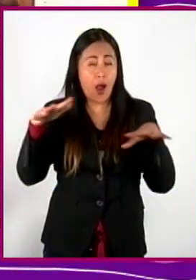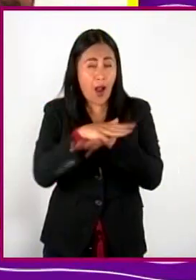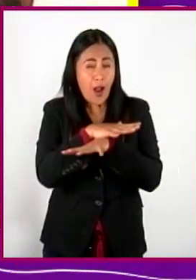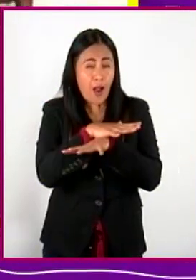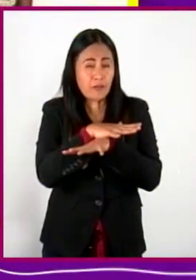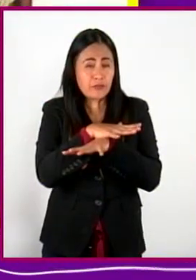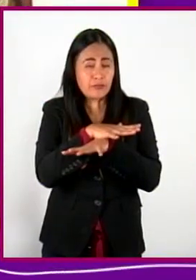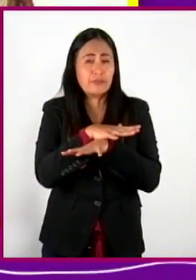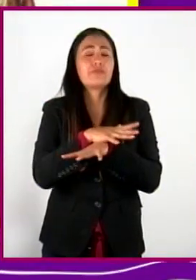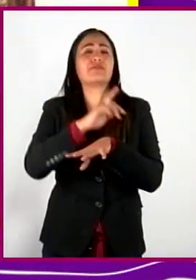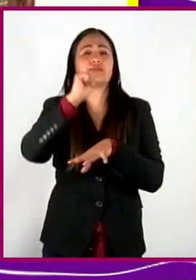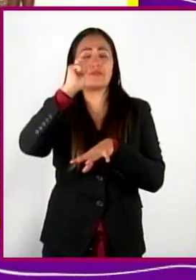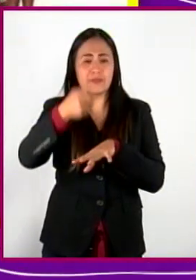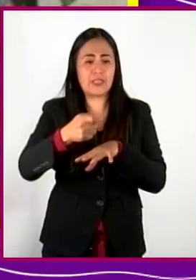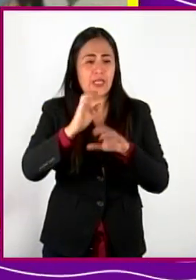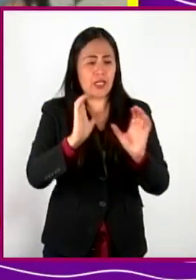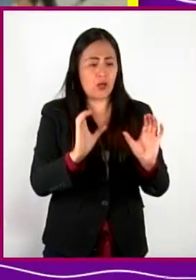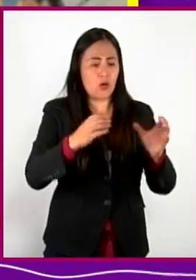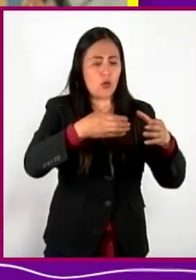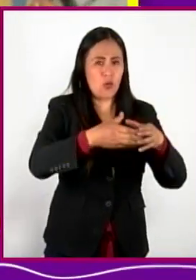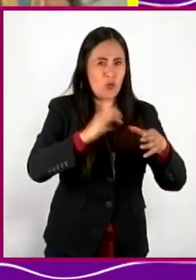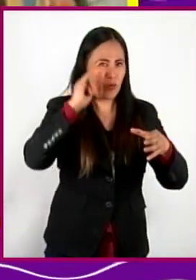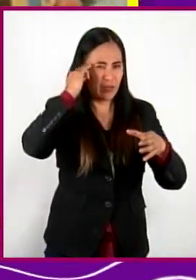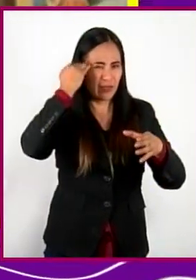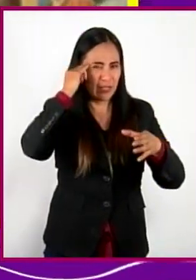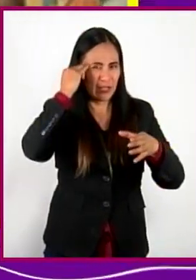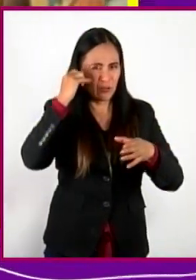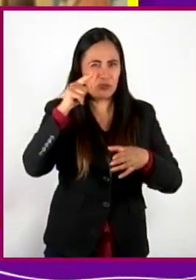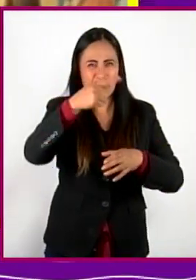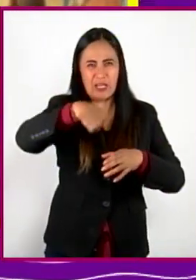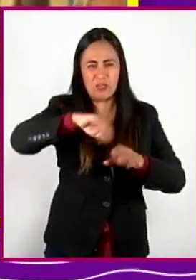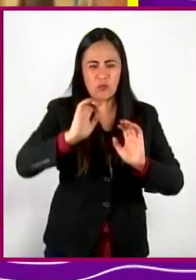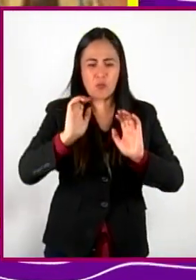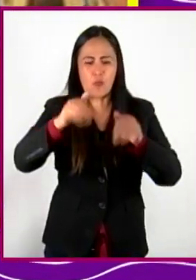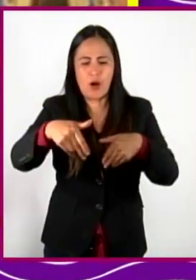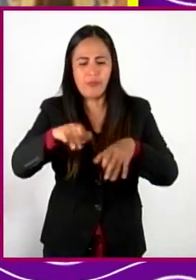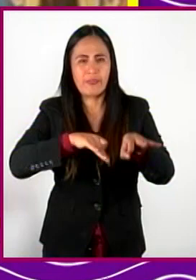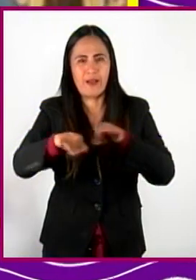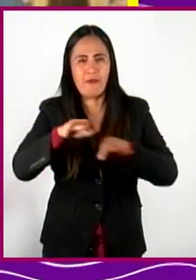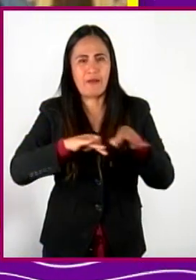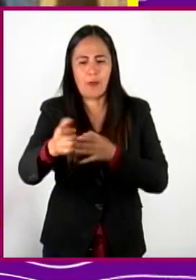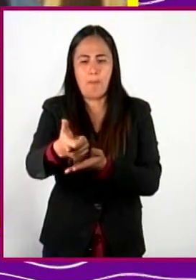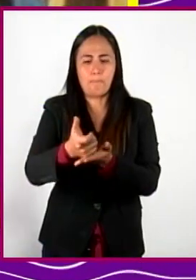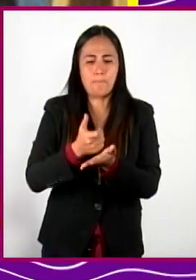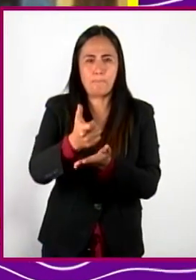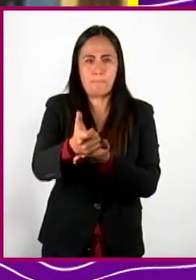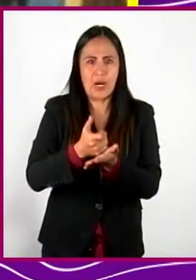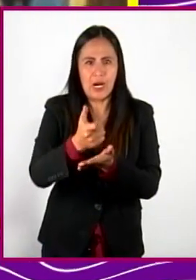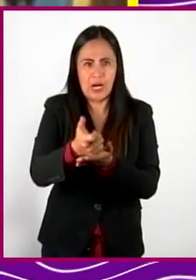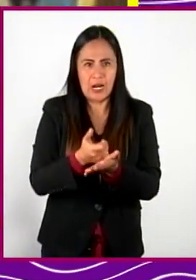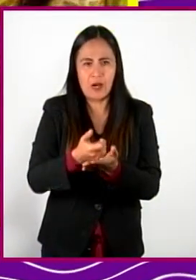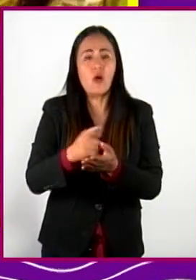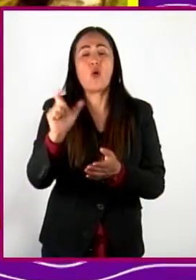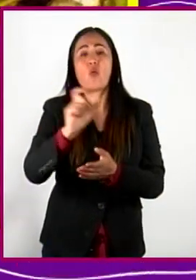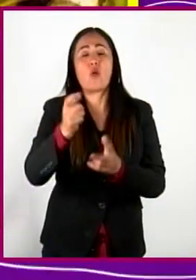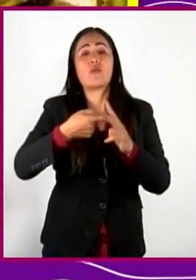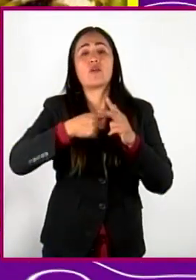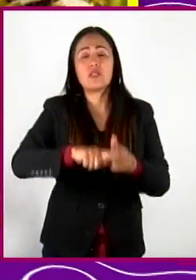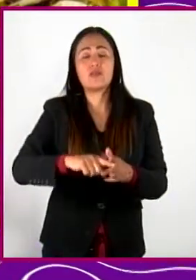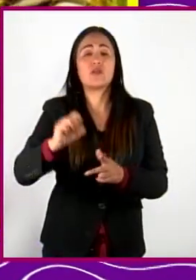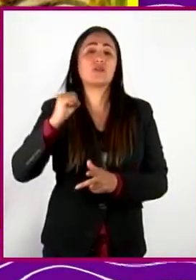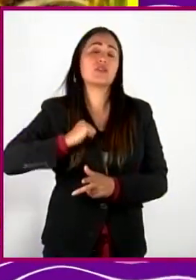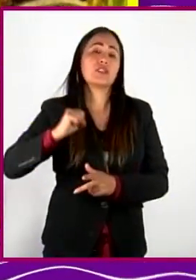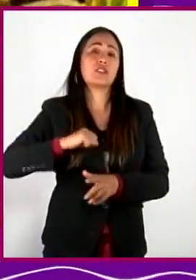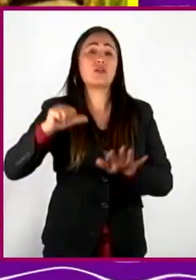fue la integración de los indígenas al trabajo remunerado. El cual empezó a darse en el siglo XVI